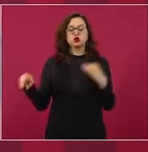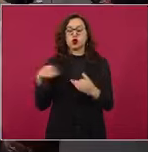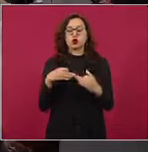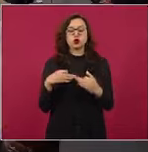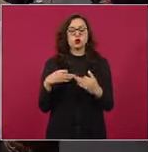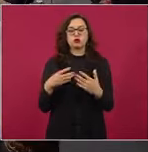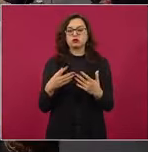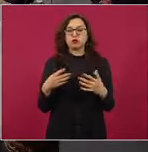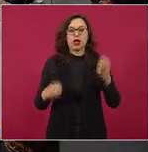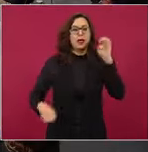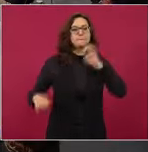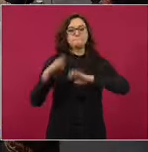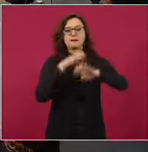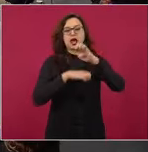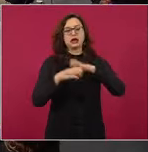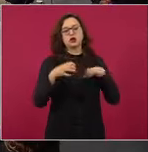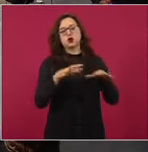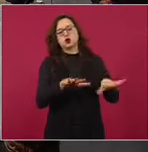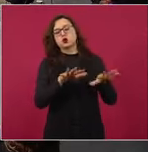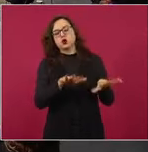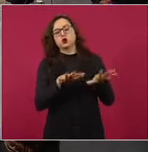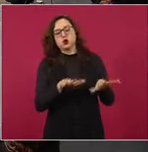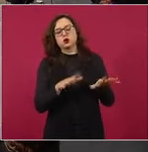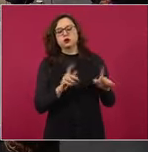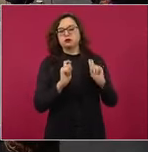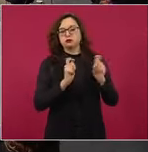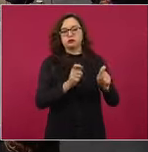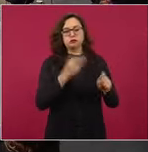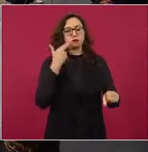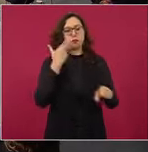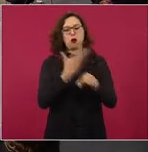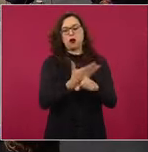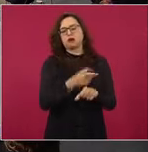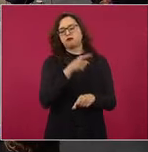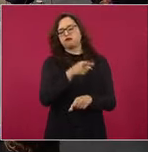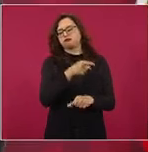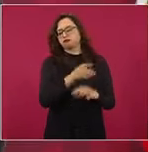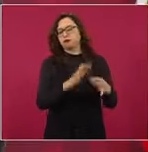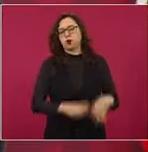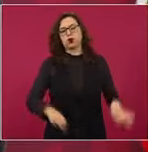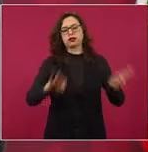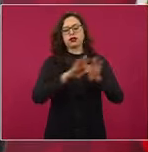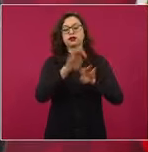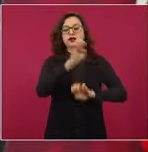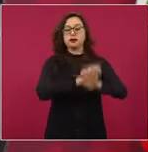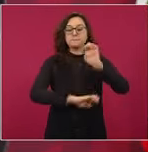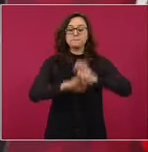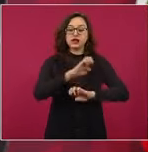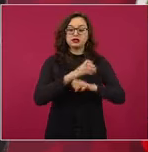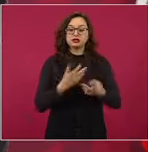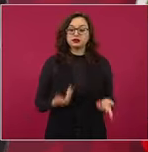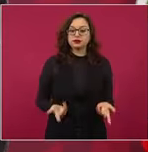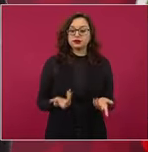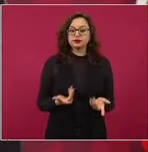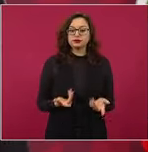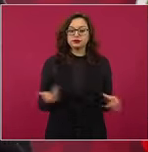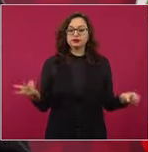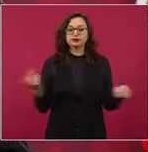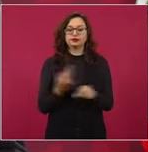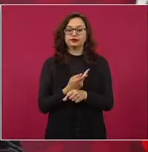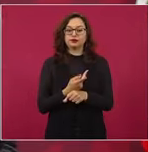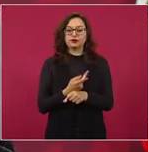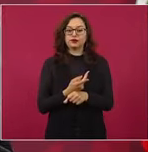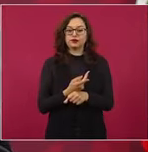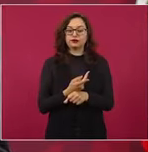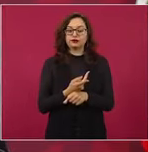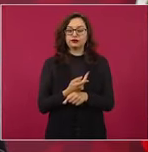la empresa y se soslaya o no se toma en cuenta la